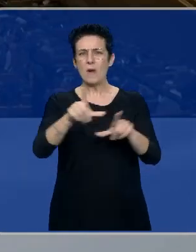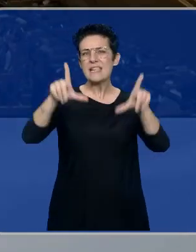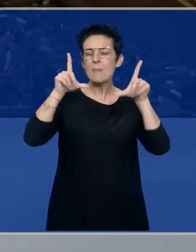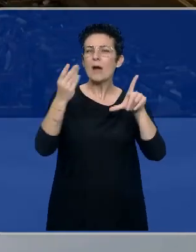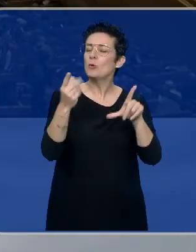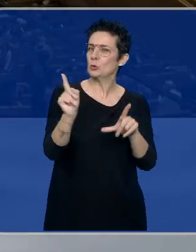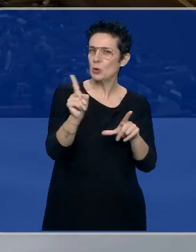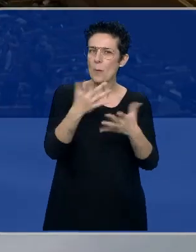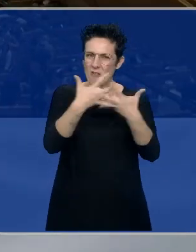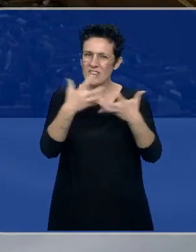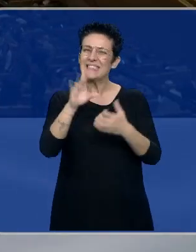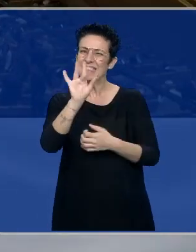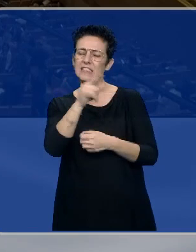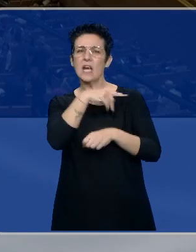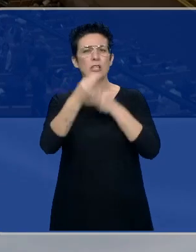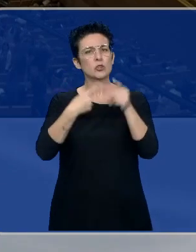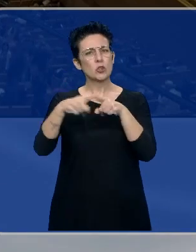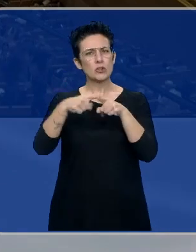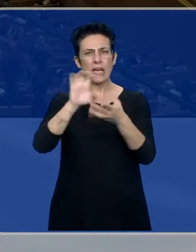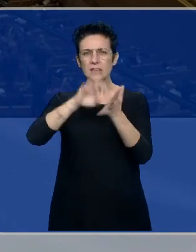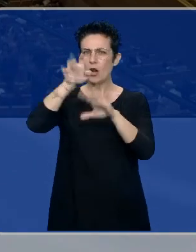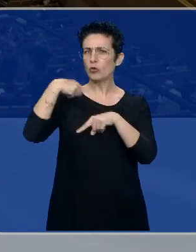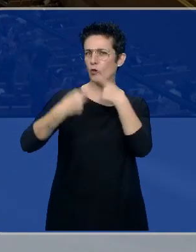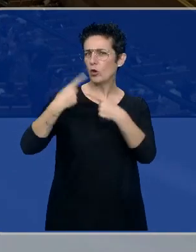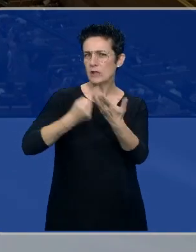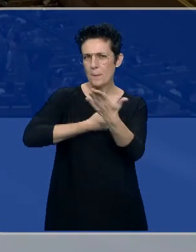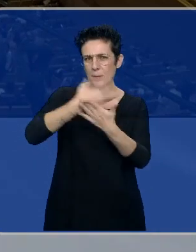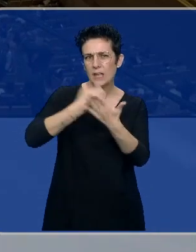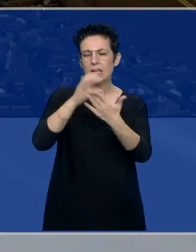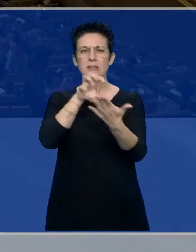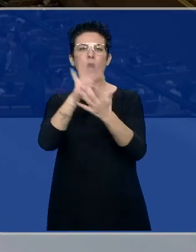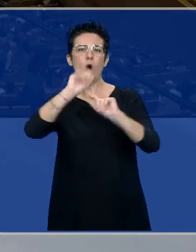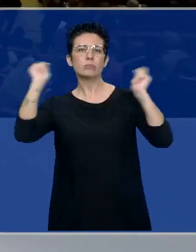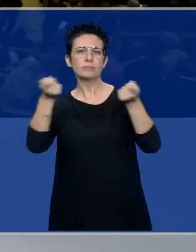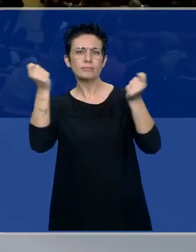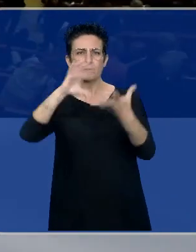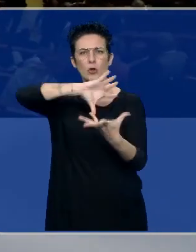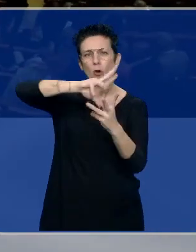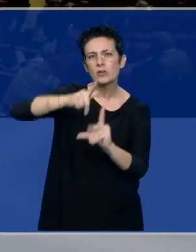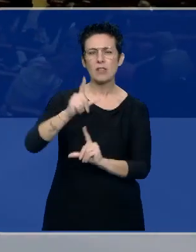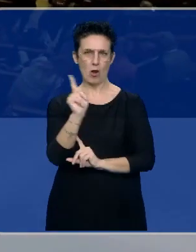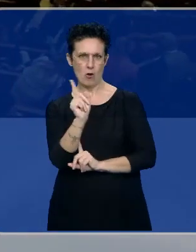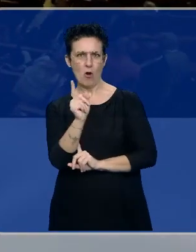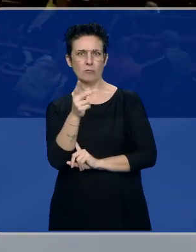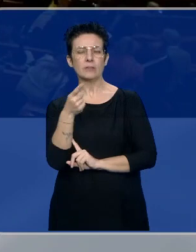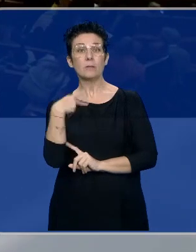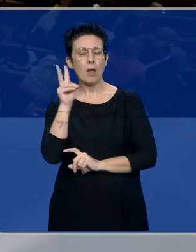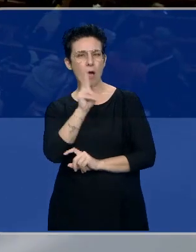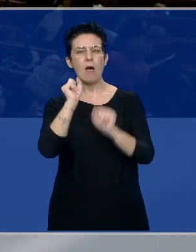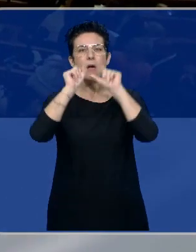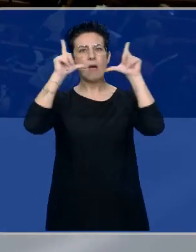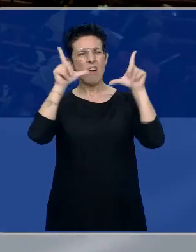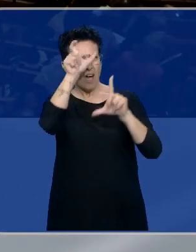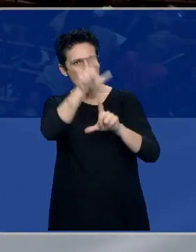de Castilla y León, que eso no todos los días salen en las noticias. Y entonces, cuando descubrimos